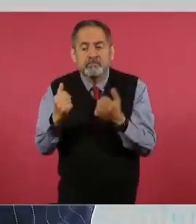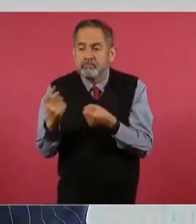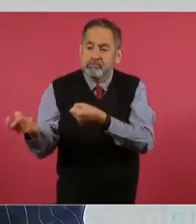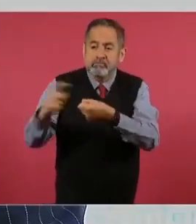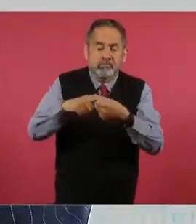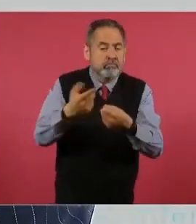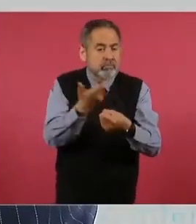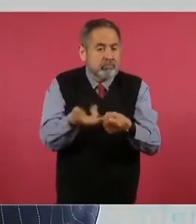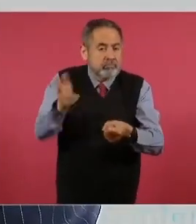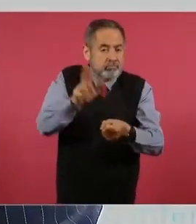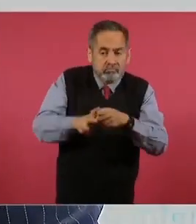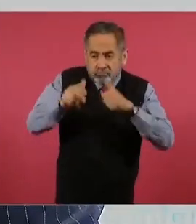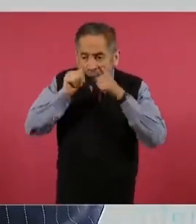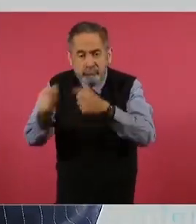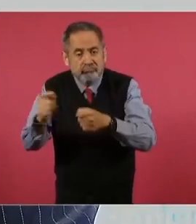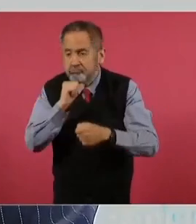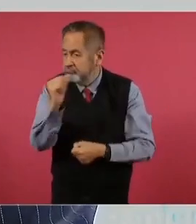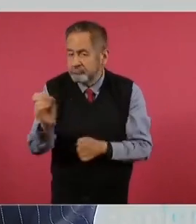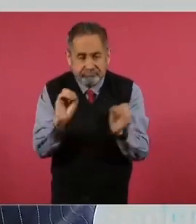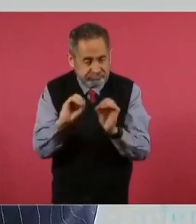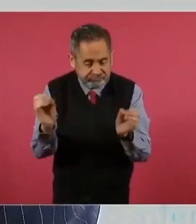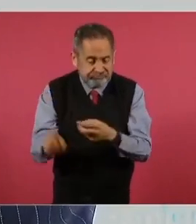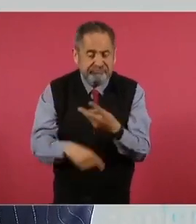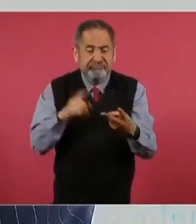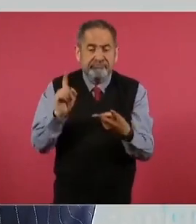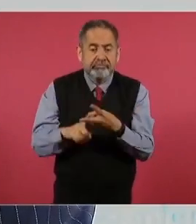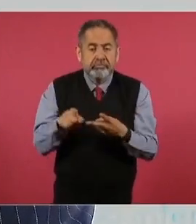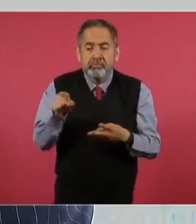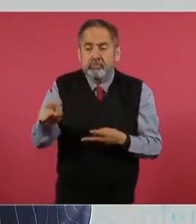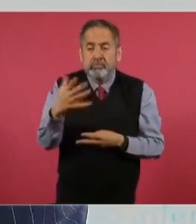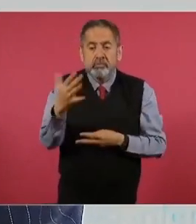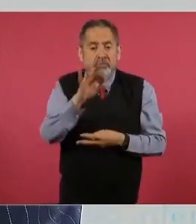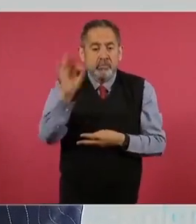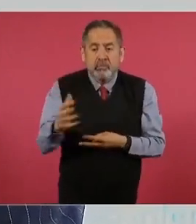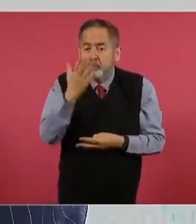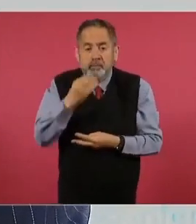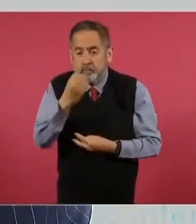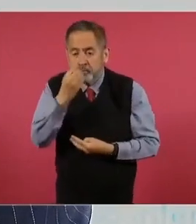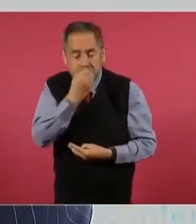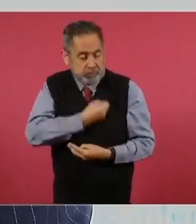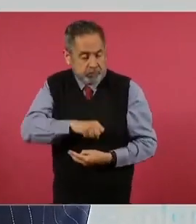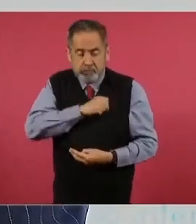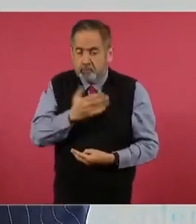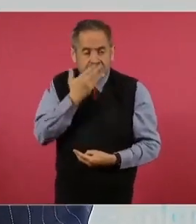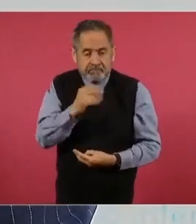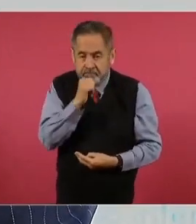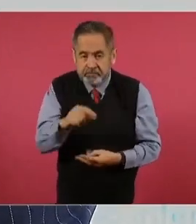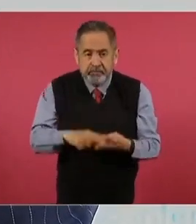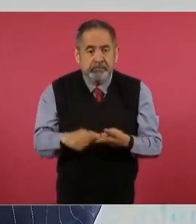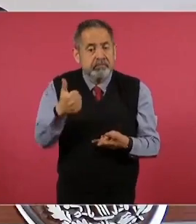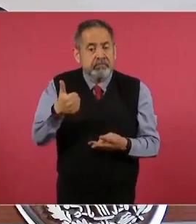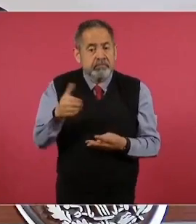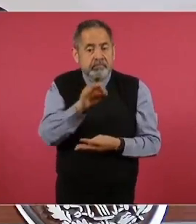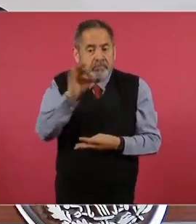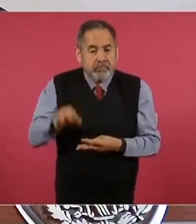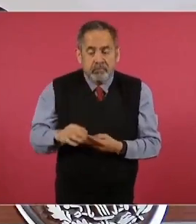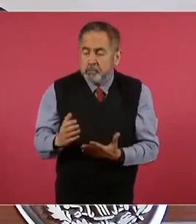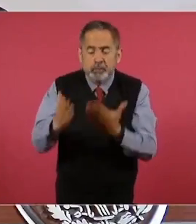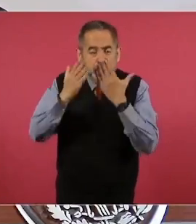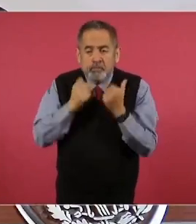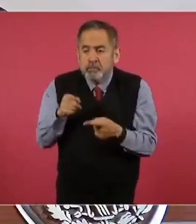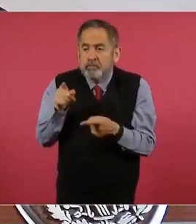El dieciocho por ciento carece de buena alimentación. El seis por ciento no cuenta con calidad en espacios